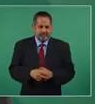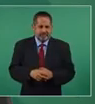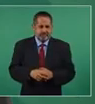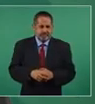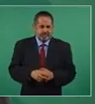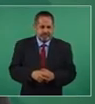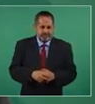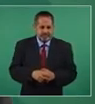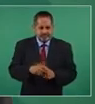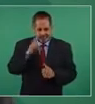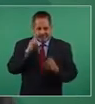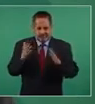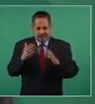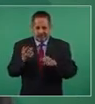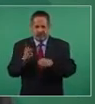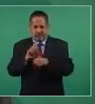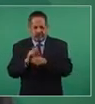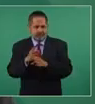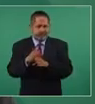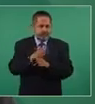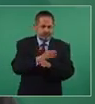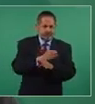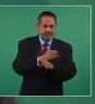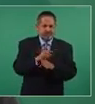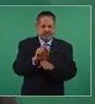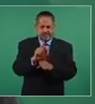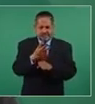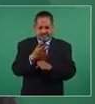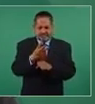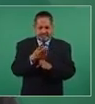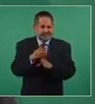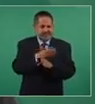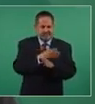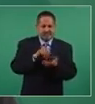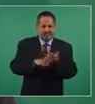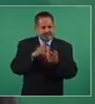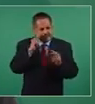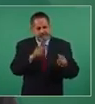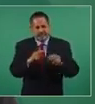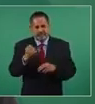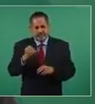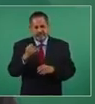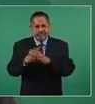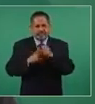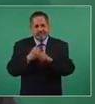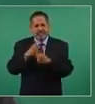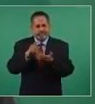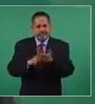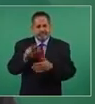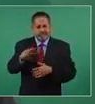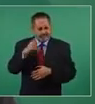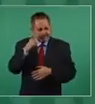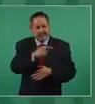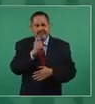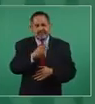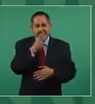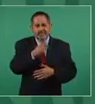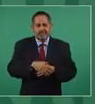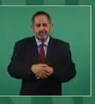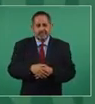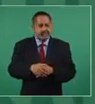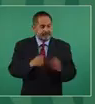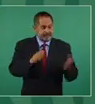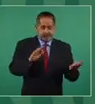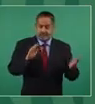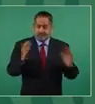y también un día antes, del 23 de junio del 2018 y ve el